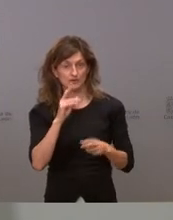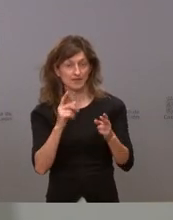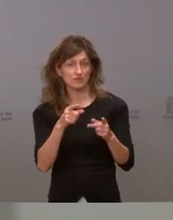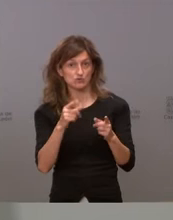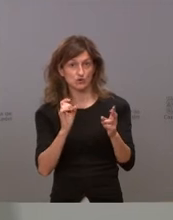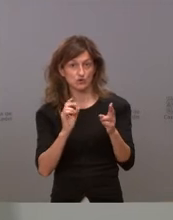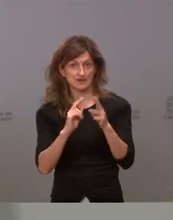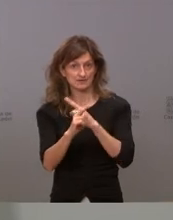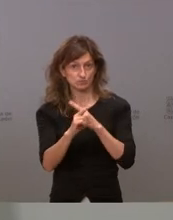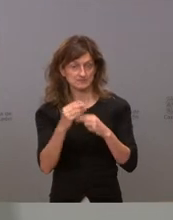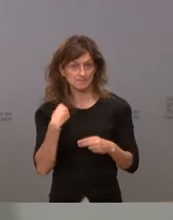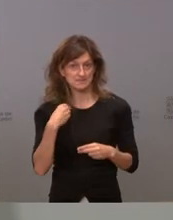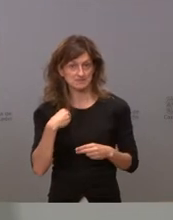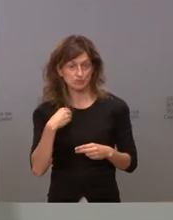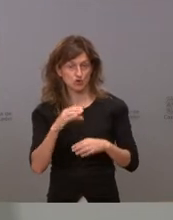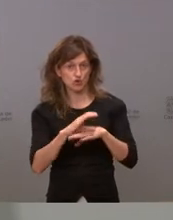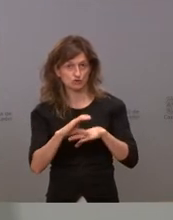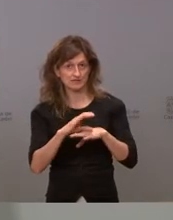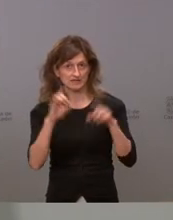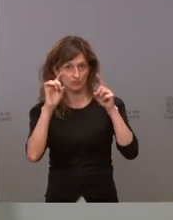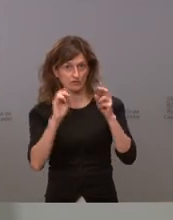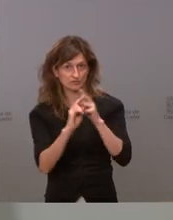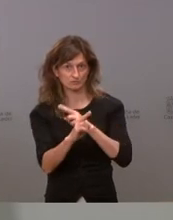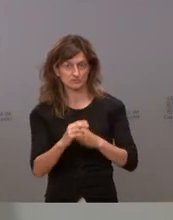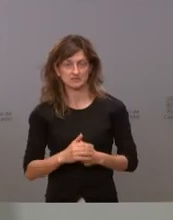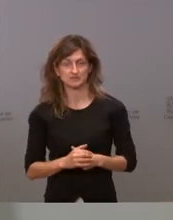desde la consejería de educación